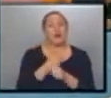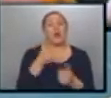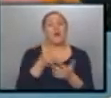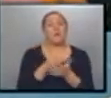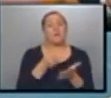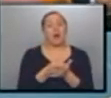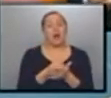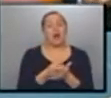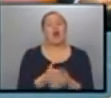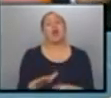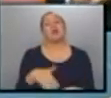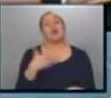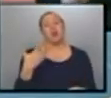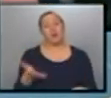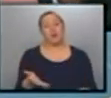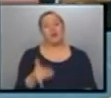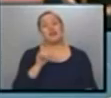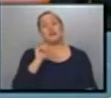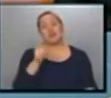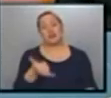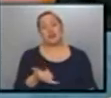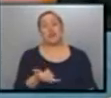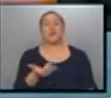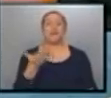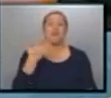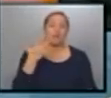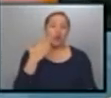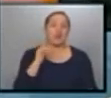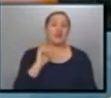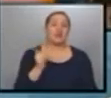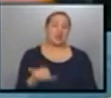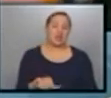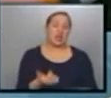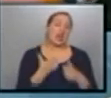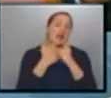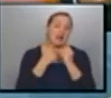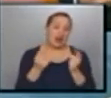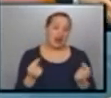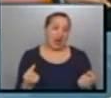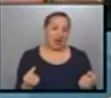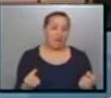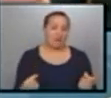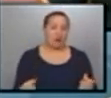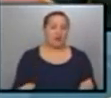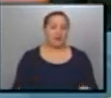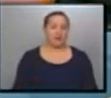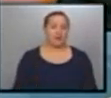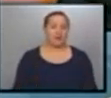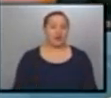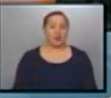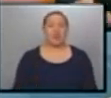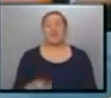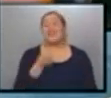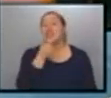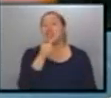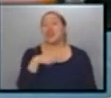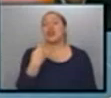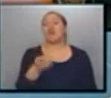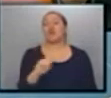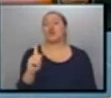factura y después, sí, podés, digo, hacer un reclamo en caso de que después no te lo reintegren.